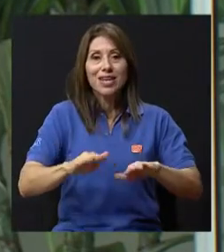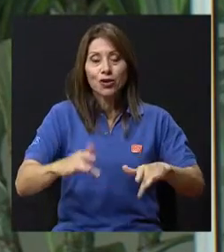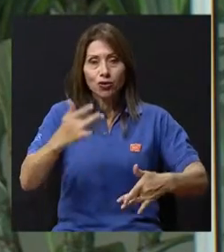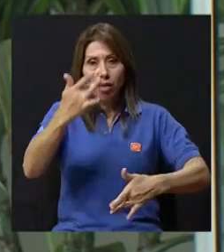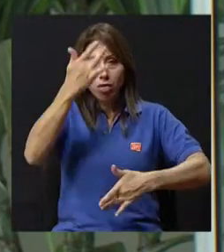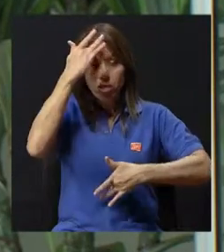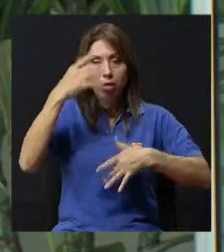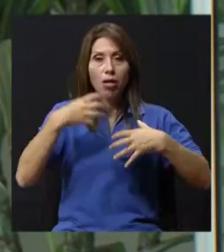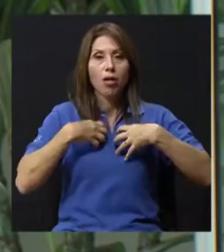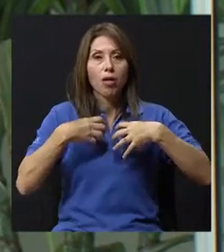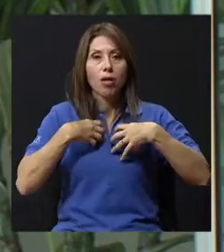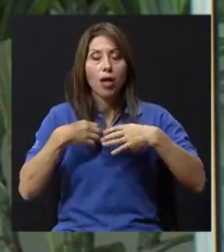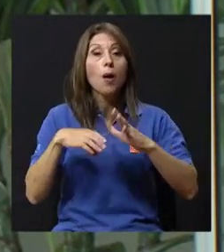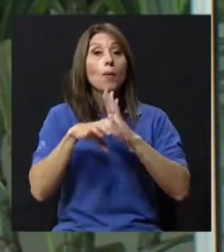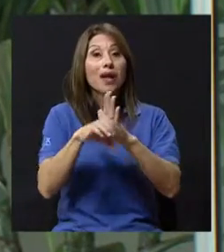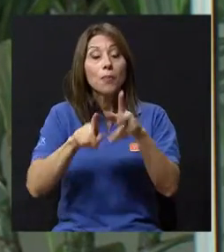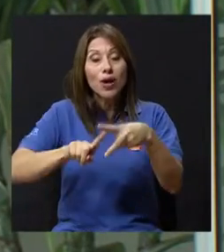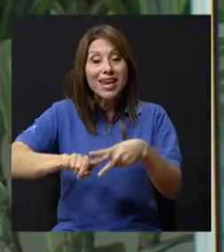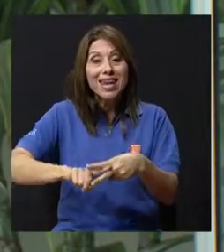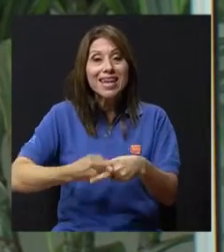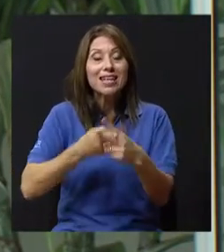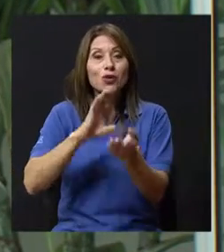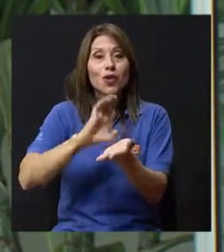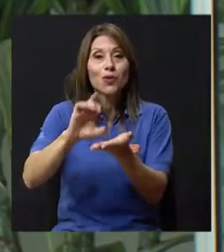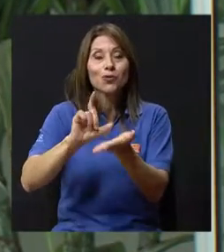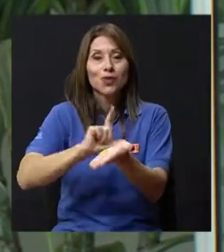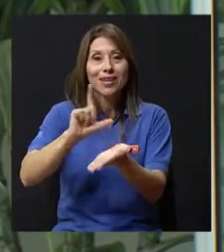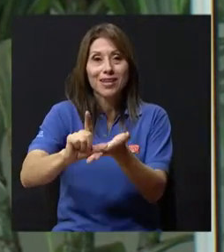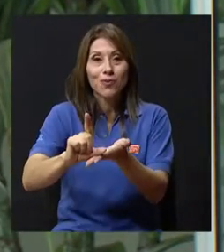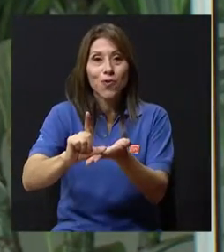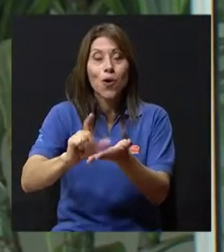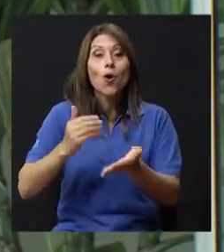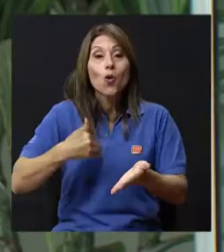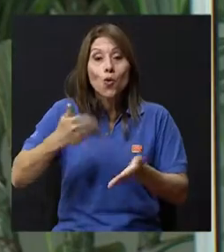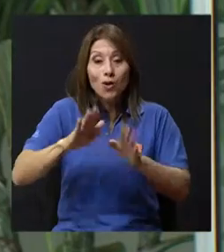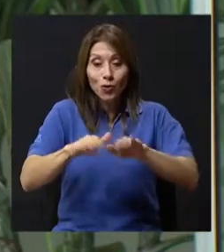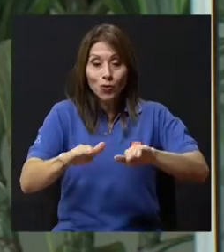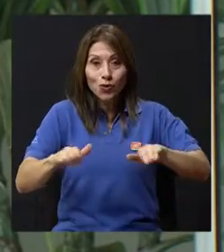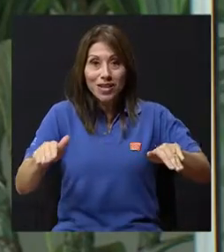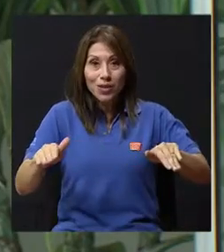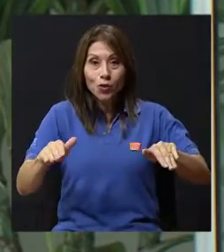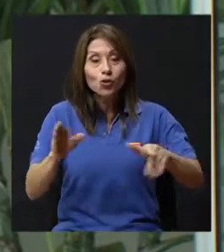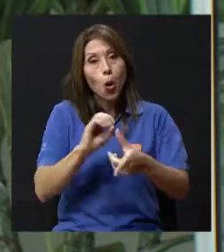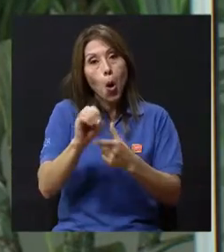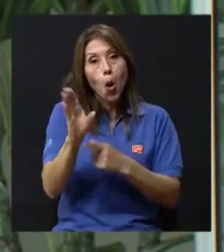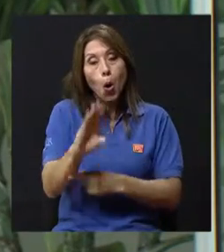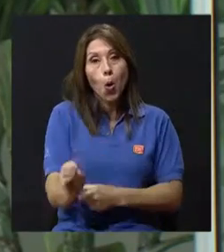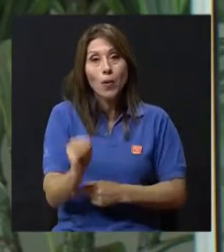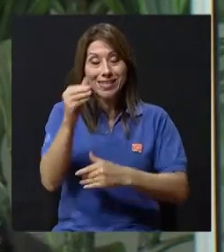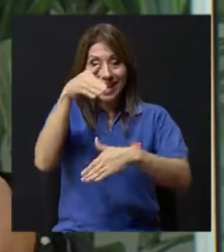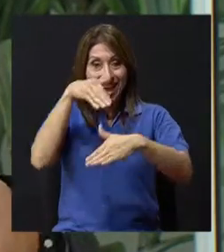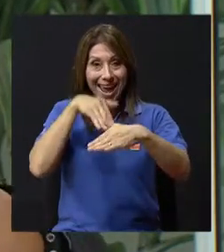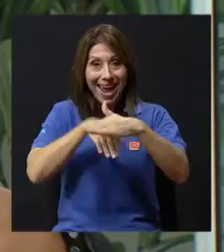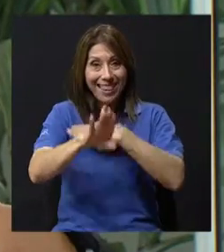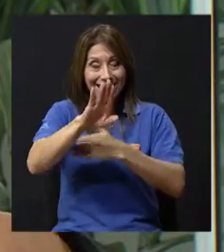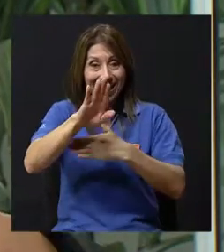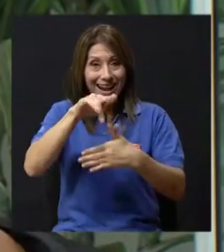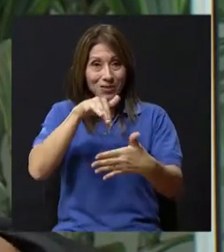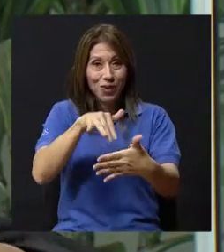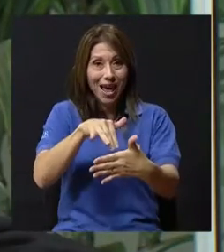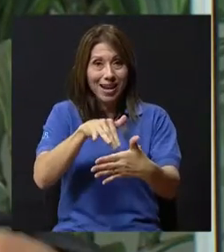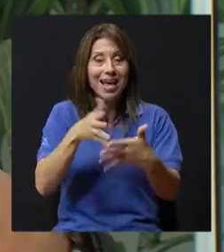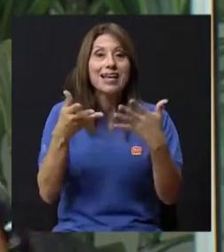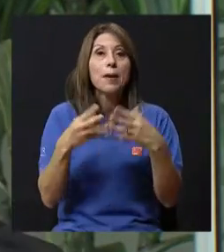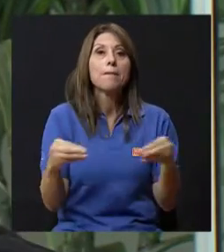cuando el niño ingresa a la escuela, al kinder, al colegio, hay un primer pico de más cantidad de asmáticos porque el niño estaba en